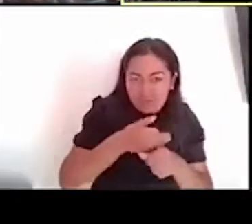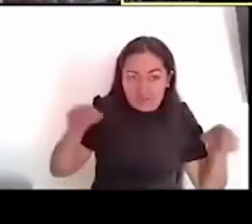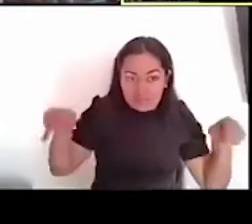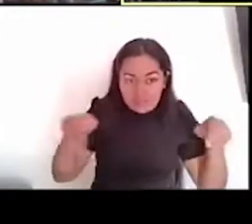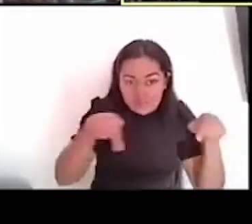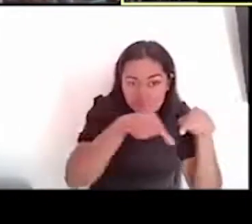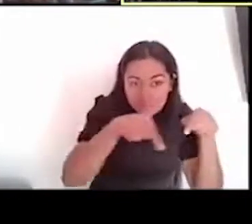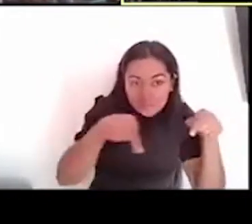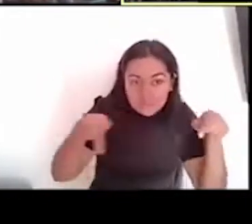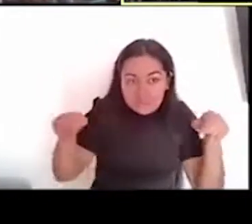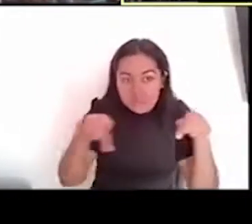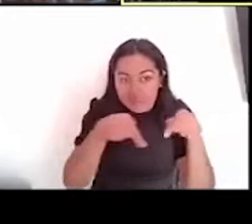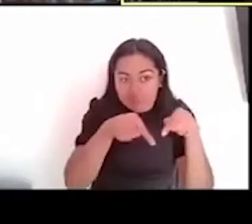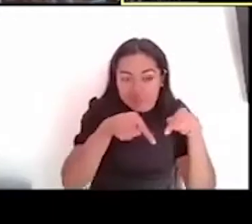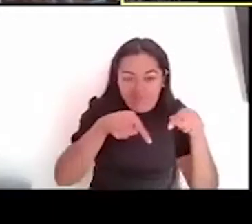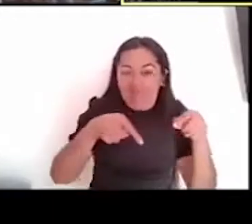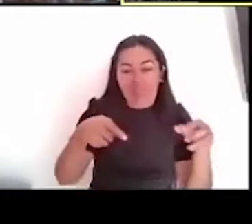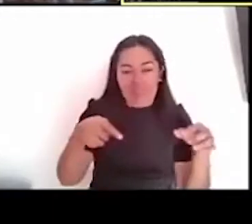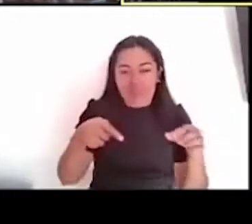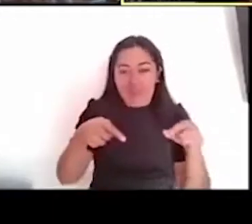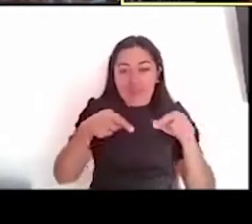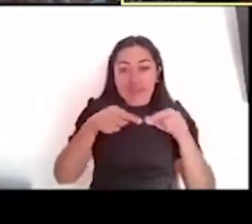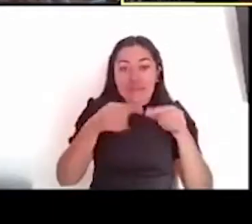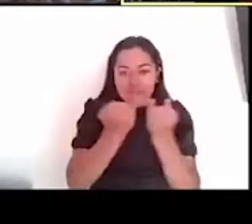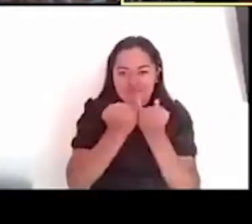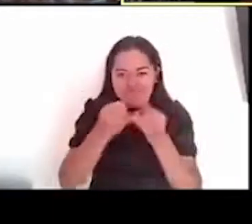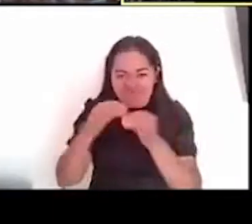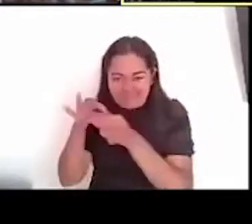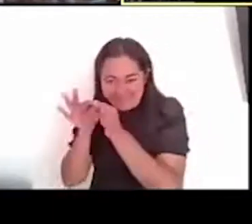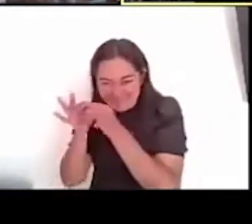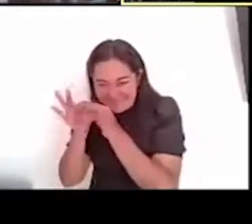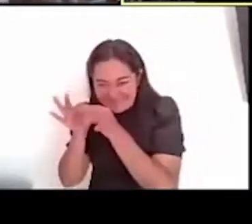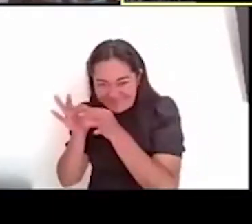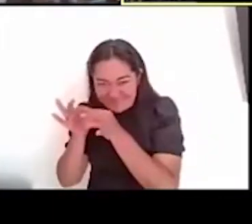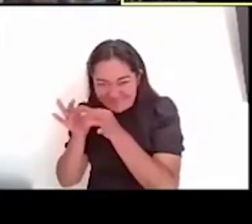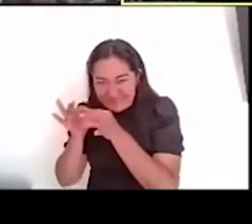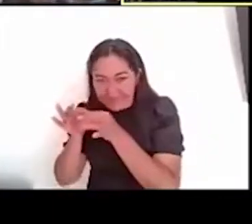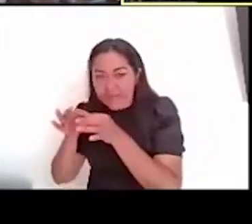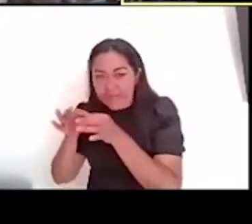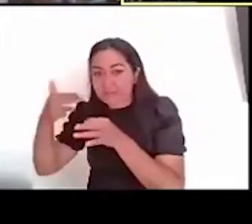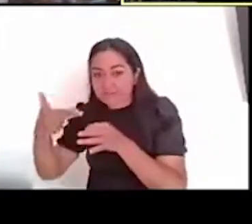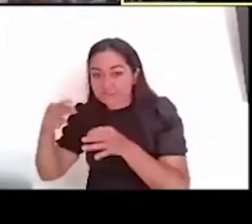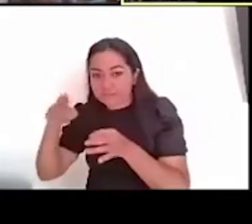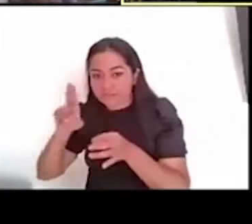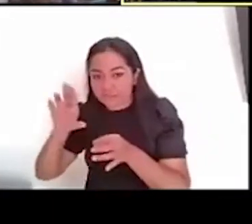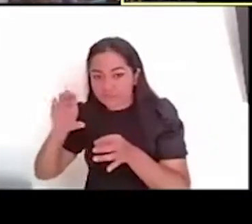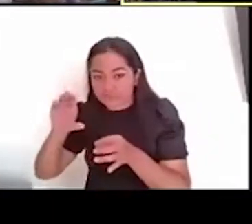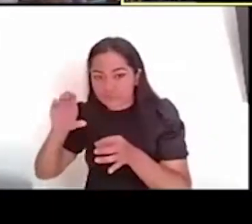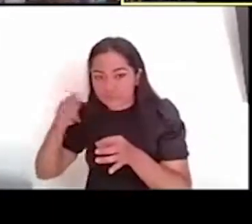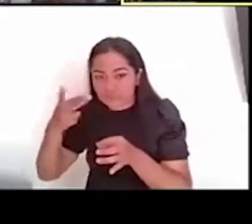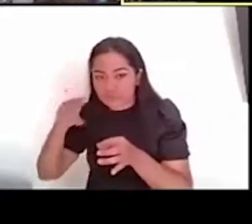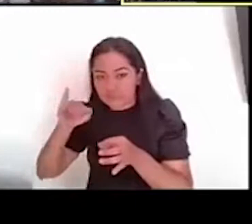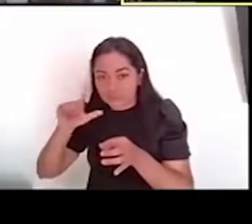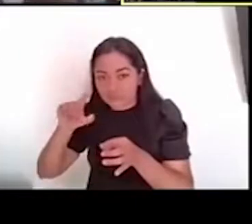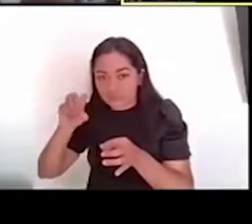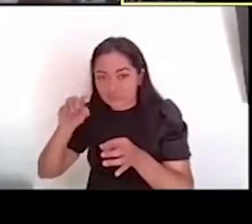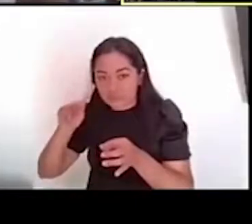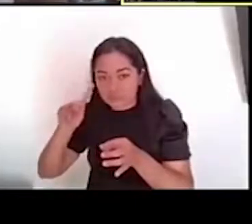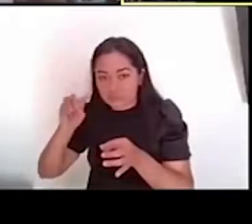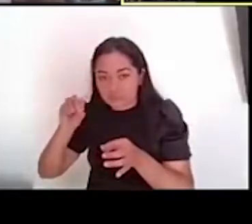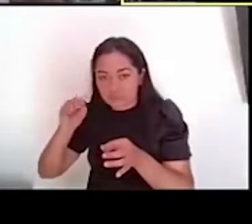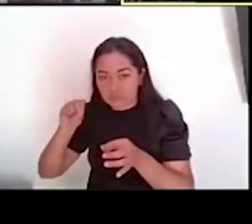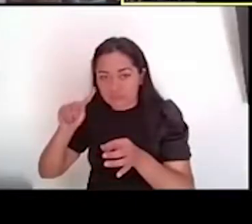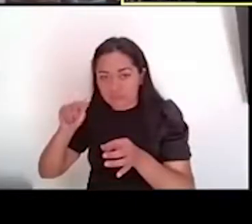da hacia el laboratorio de Huitzilopochtli, el cuauchicalco, es una estructura circular, una